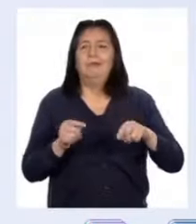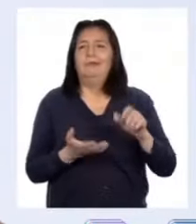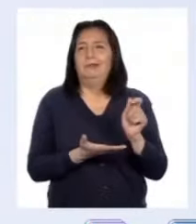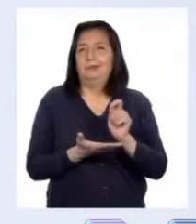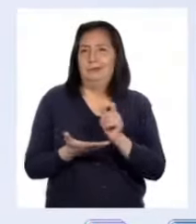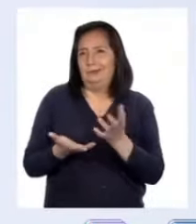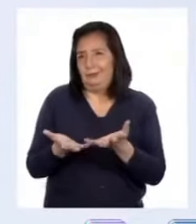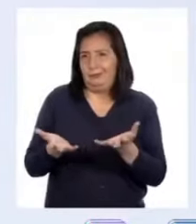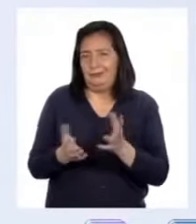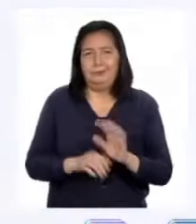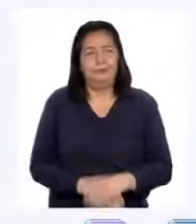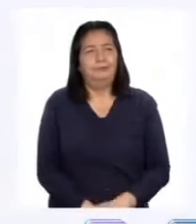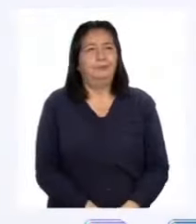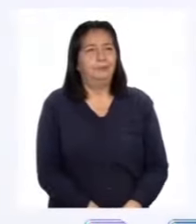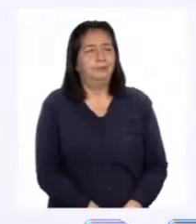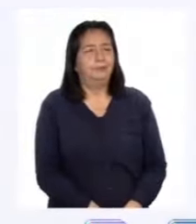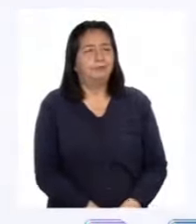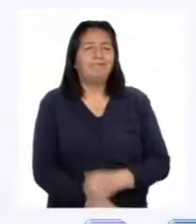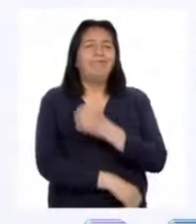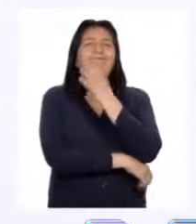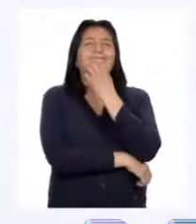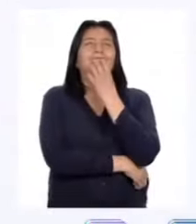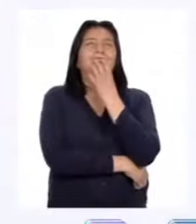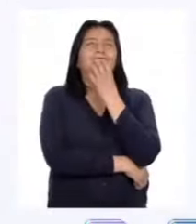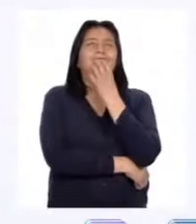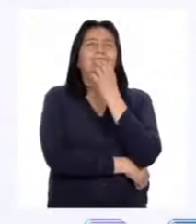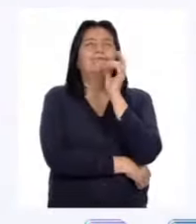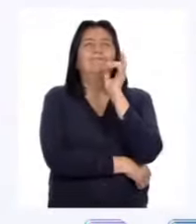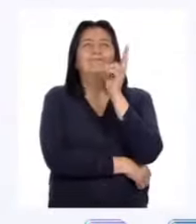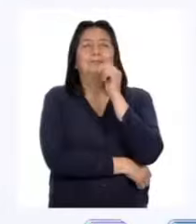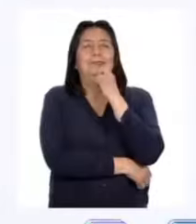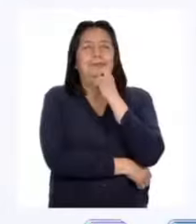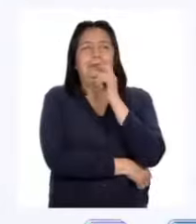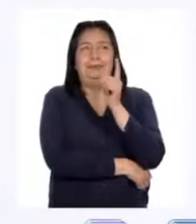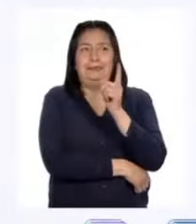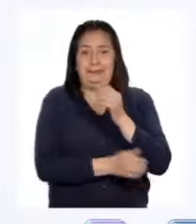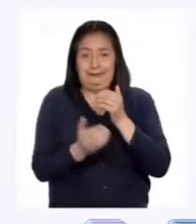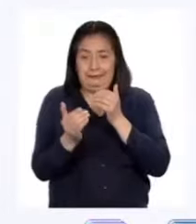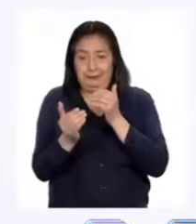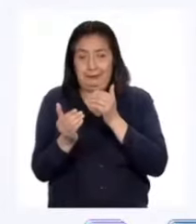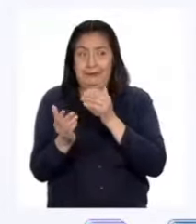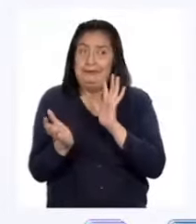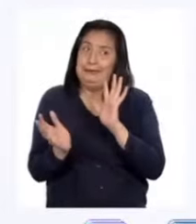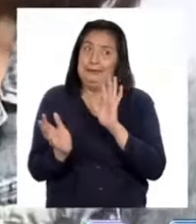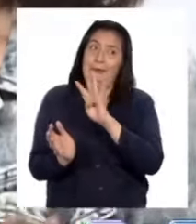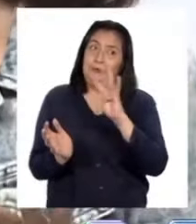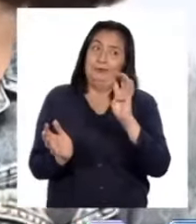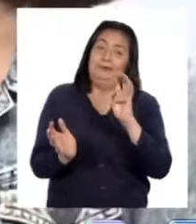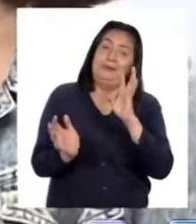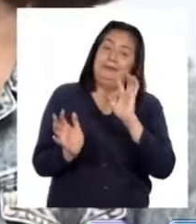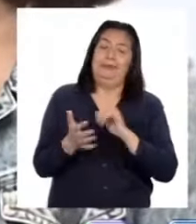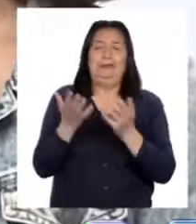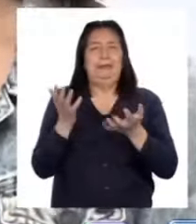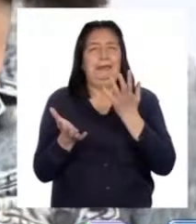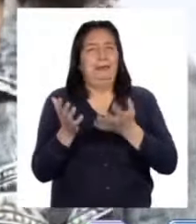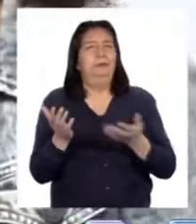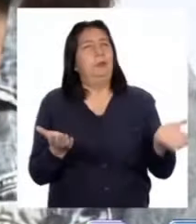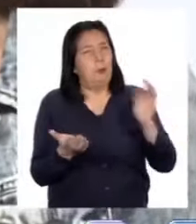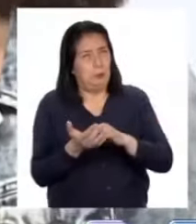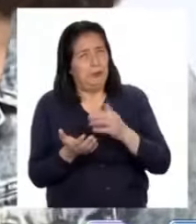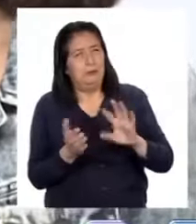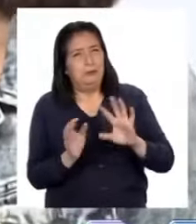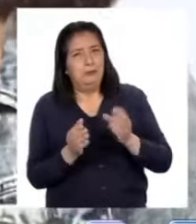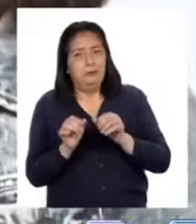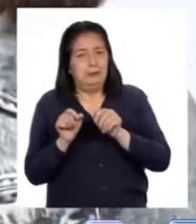de hacer sus actividades escolares. Mmm, profesora, ya no estamos tan lejos de 400 centímetros. Quizás podríamos probar